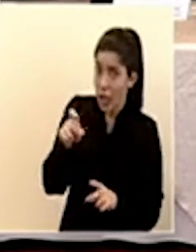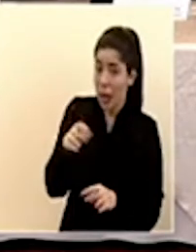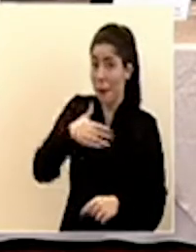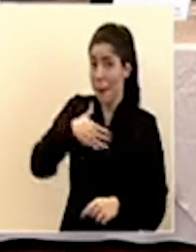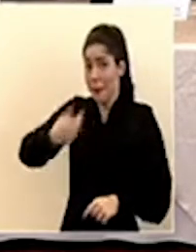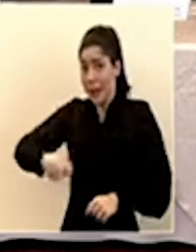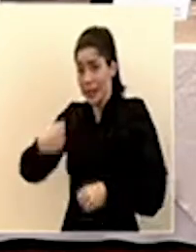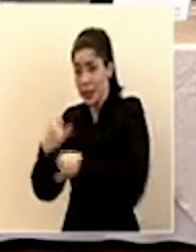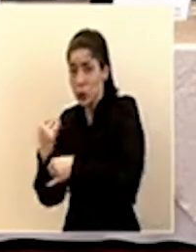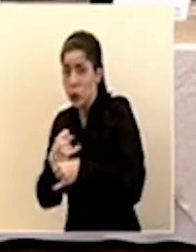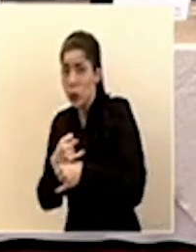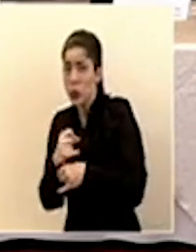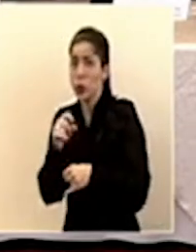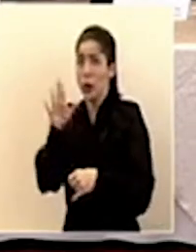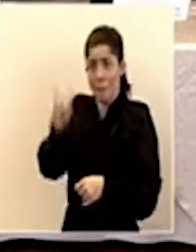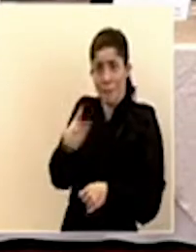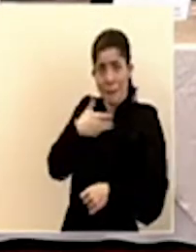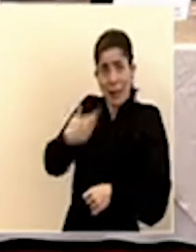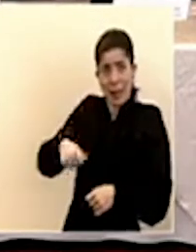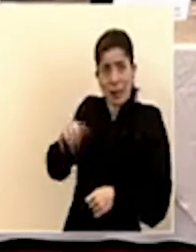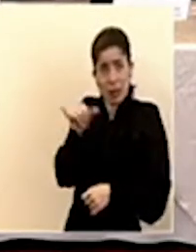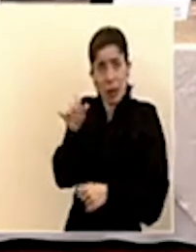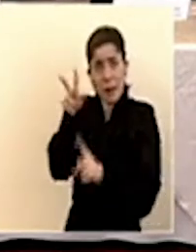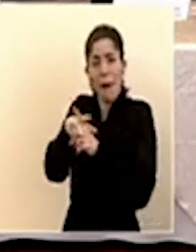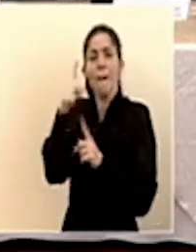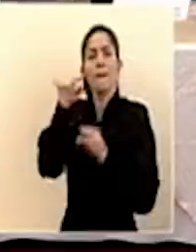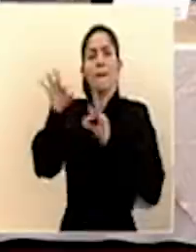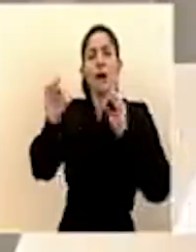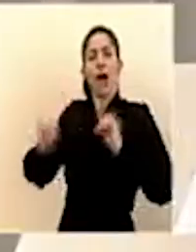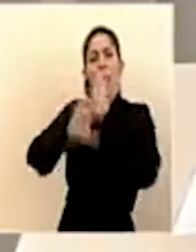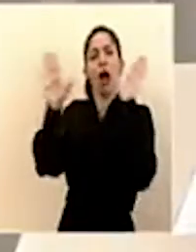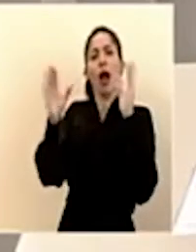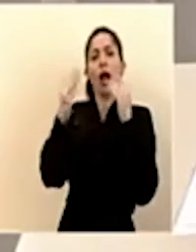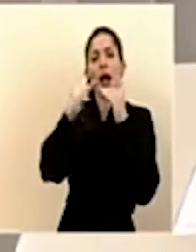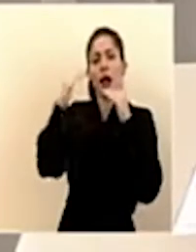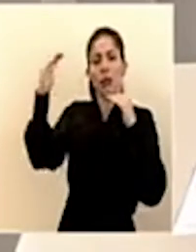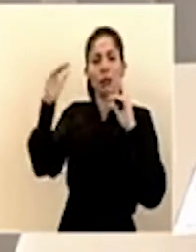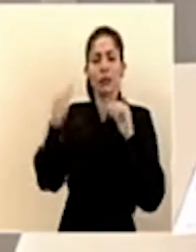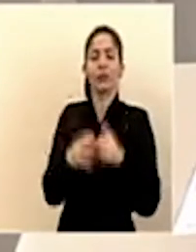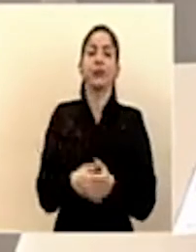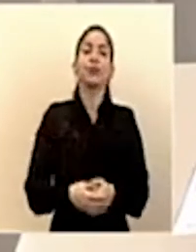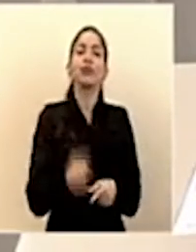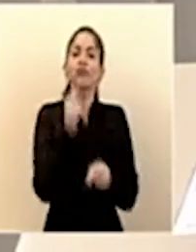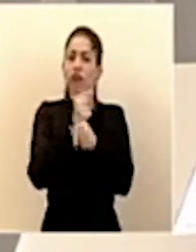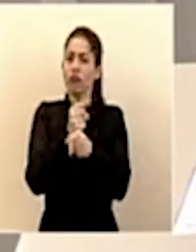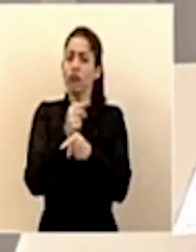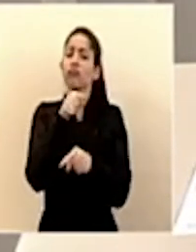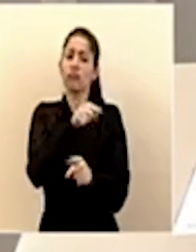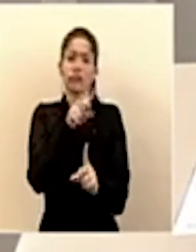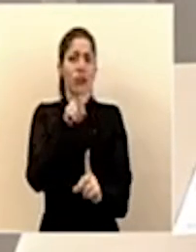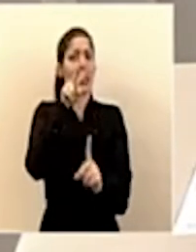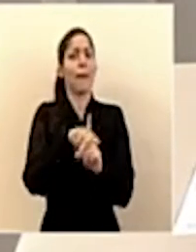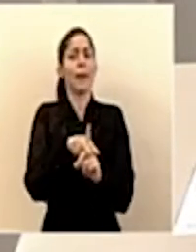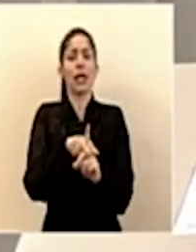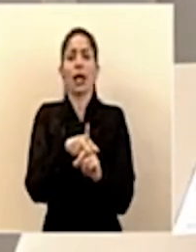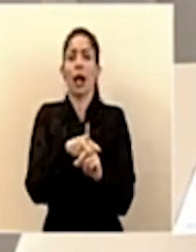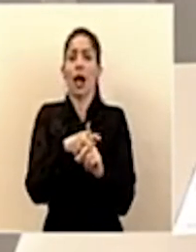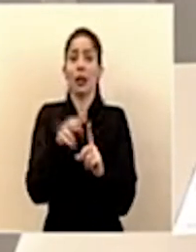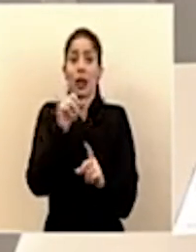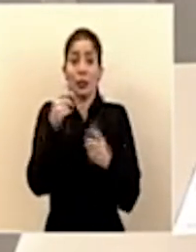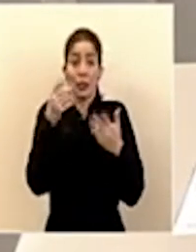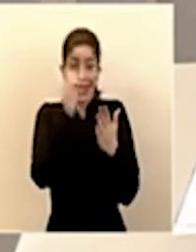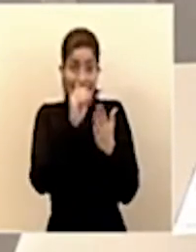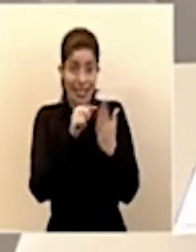ejecutivos, presidente, como para aclarar ese rubro y ese escalafón. En efecto, eso aplicará, como está